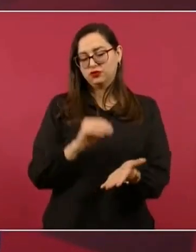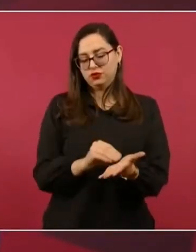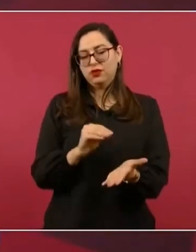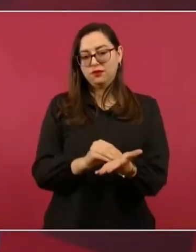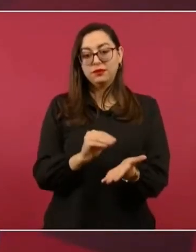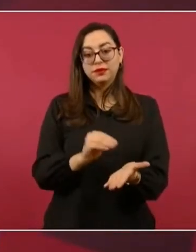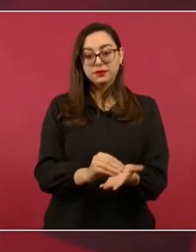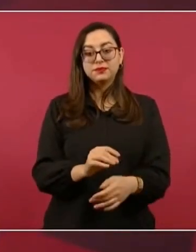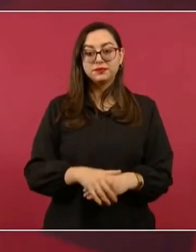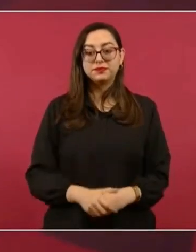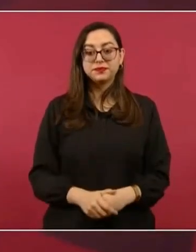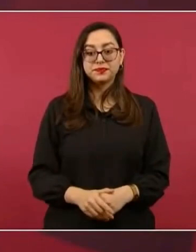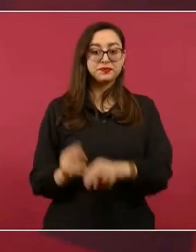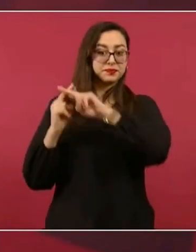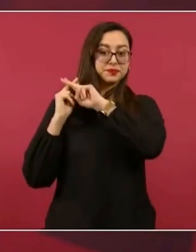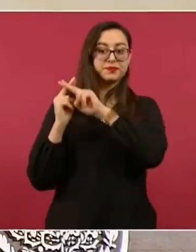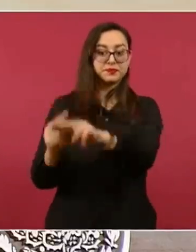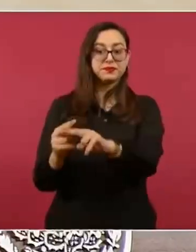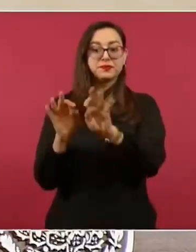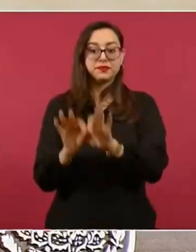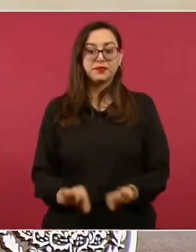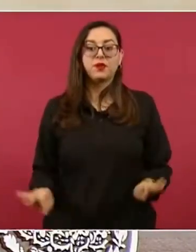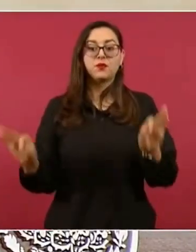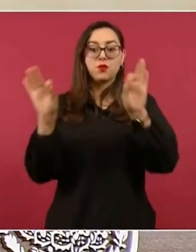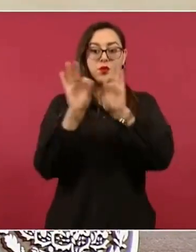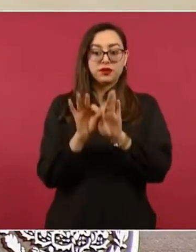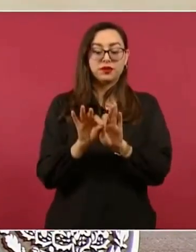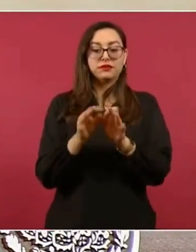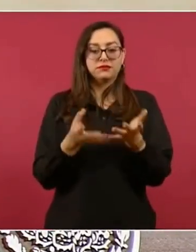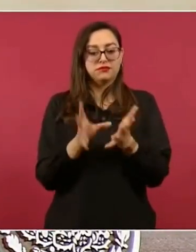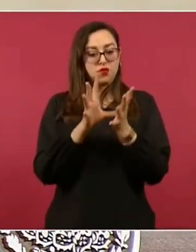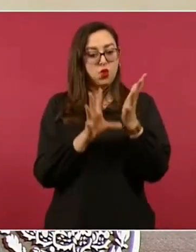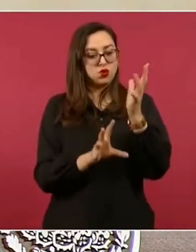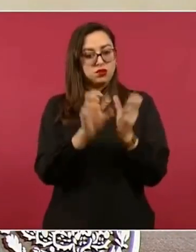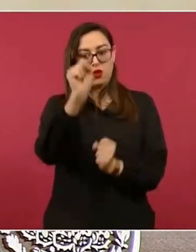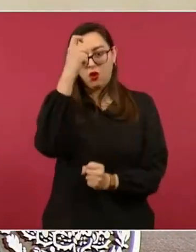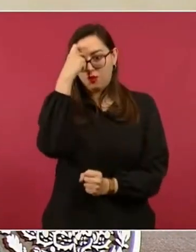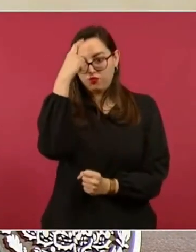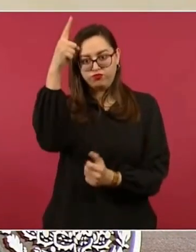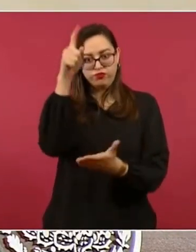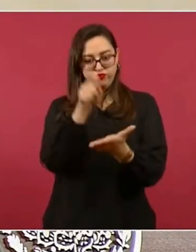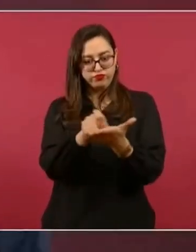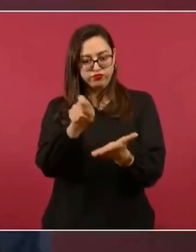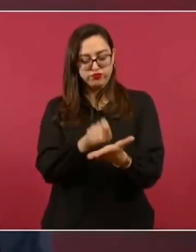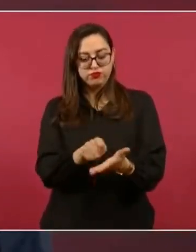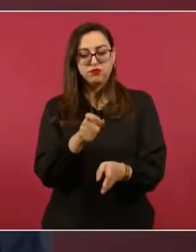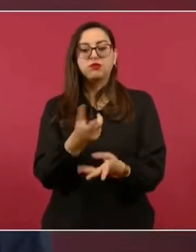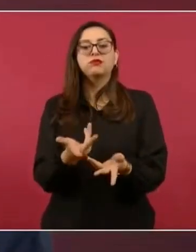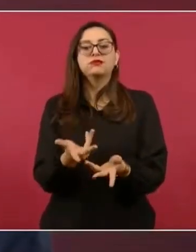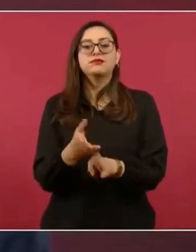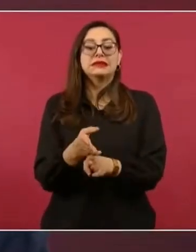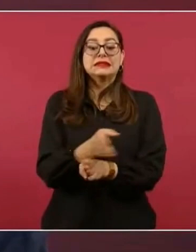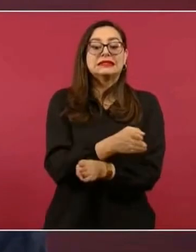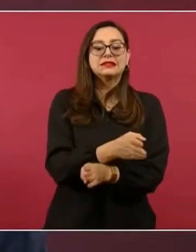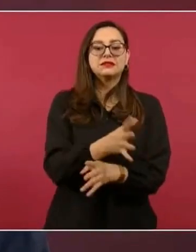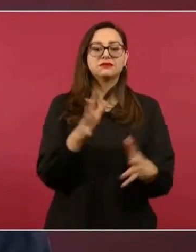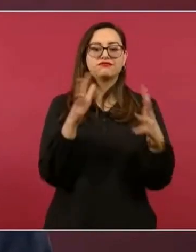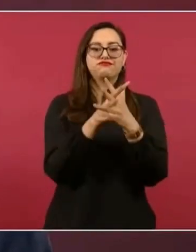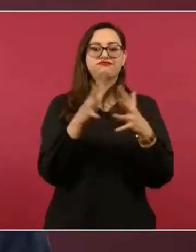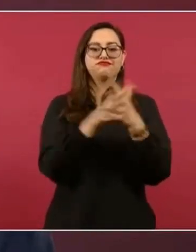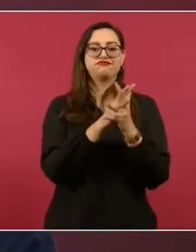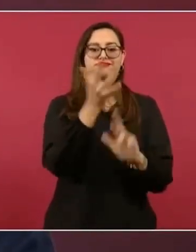Es muy importante esta Constitución que surge de la Revolución Mexicana, que es la que